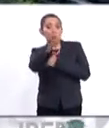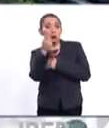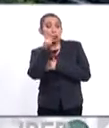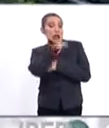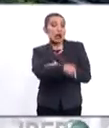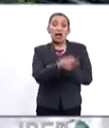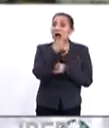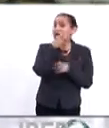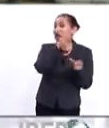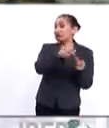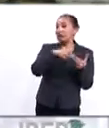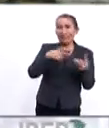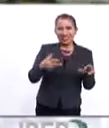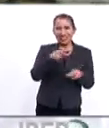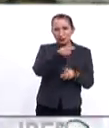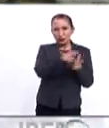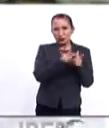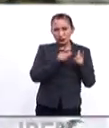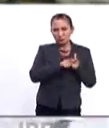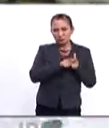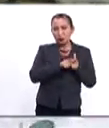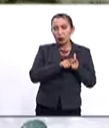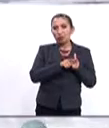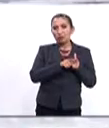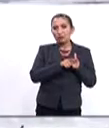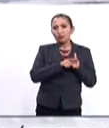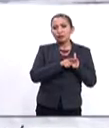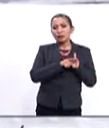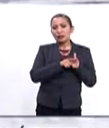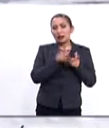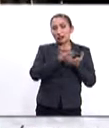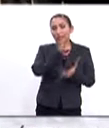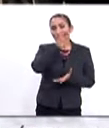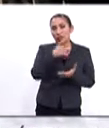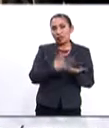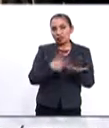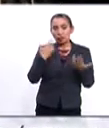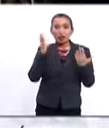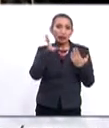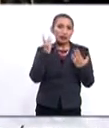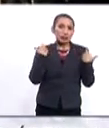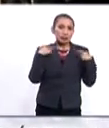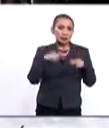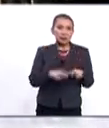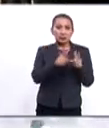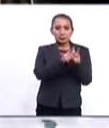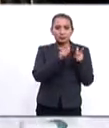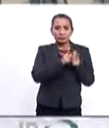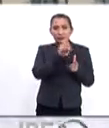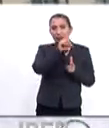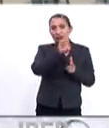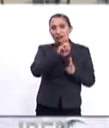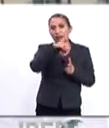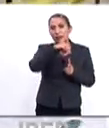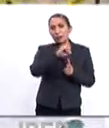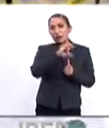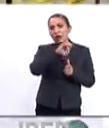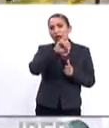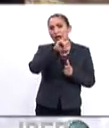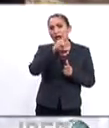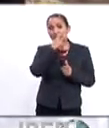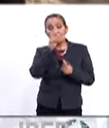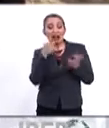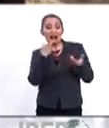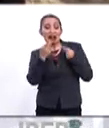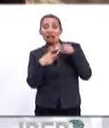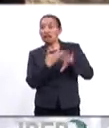polarizar la relación con el partido mayoritario en la Cámara de Representantes, el Partido Demócrata, que hay que